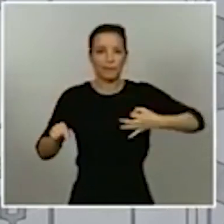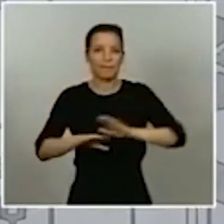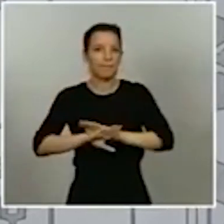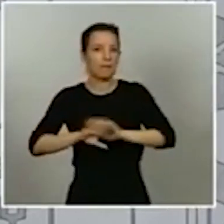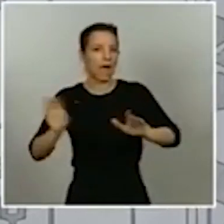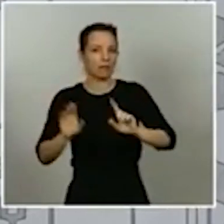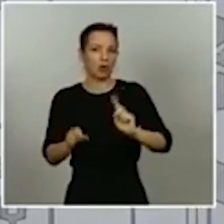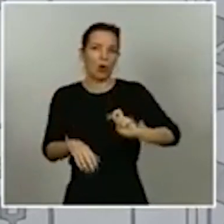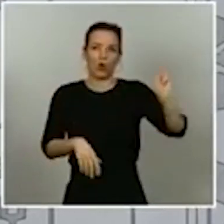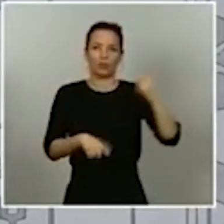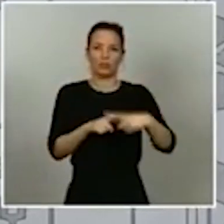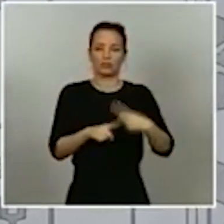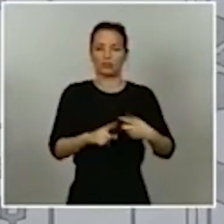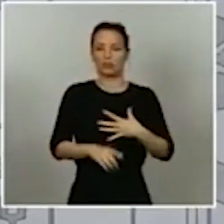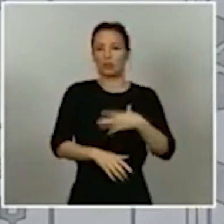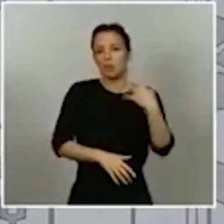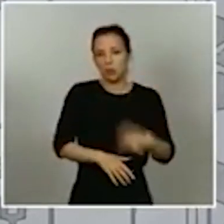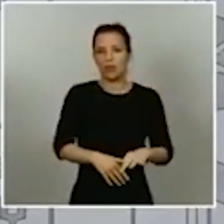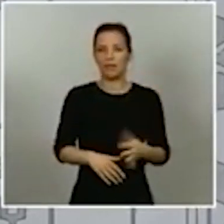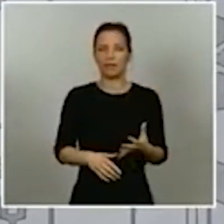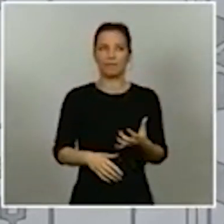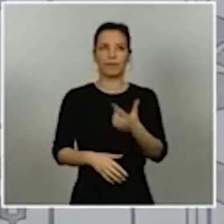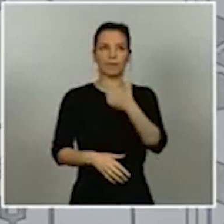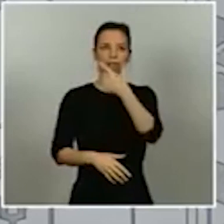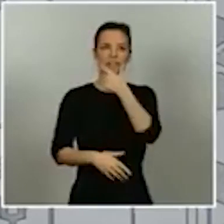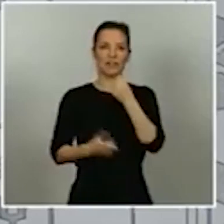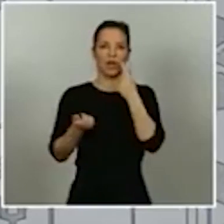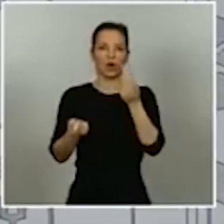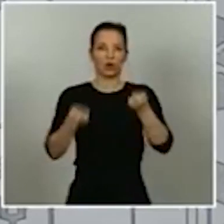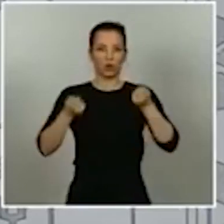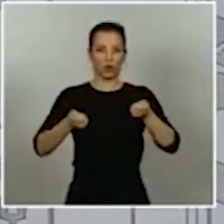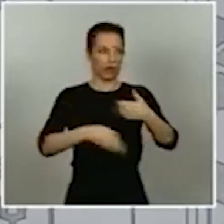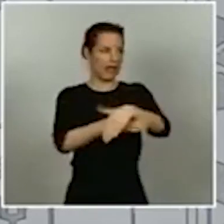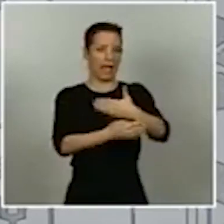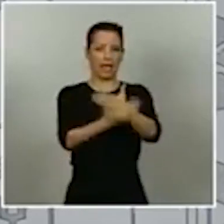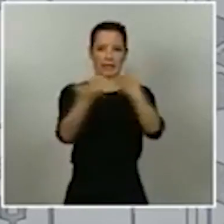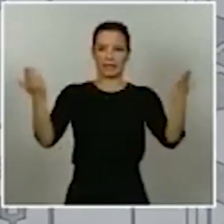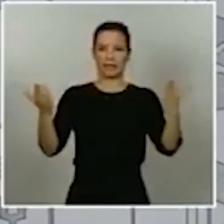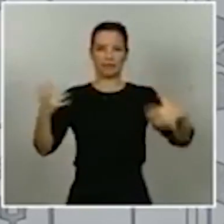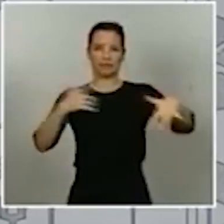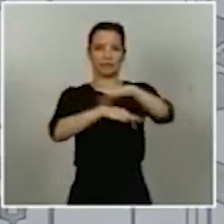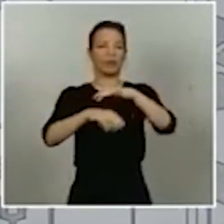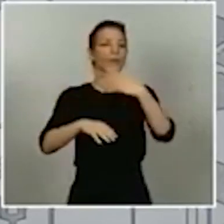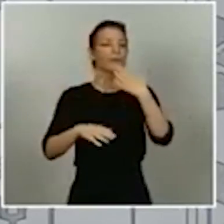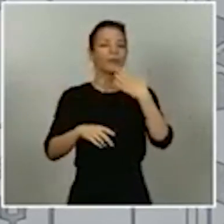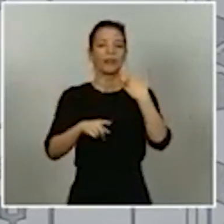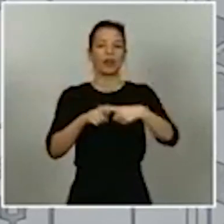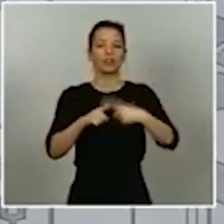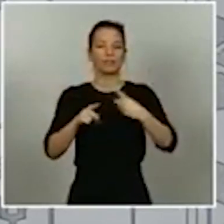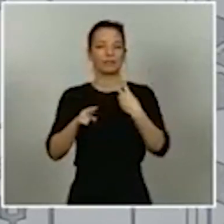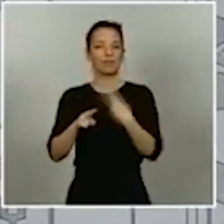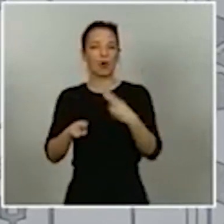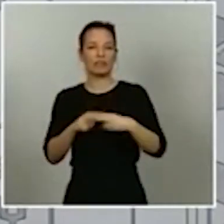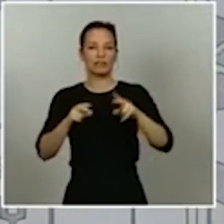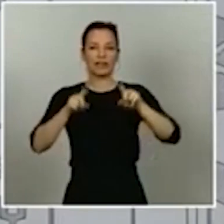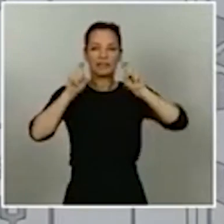favorecer o facilitar el control en la vía pública. factores políticos, hay factores de educación. Hay muchos otros